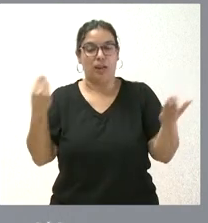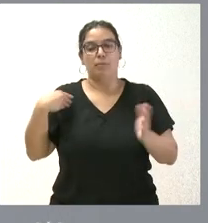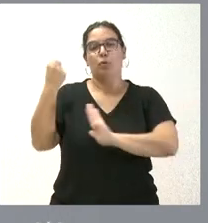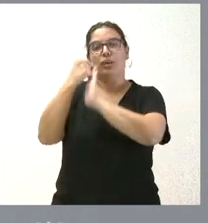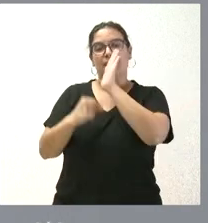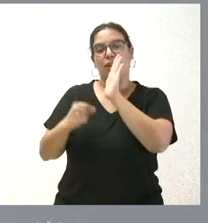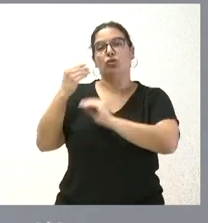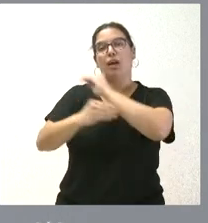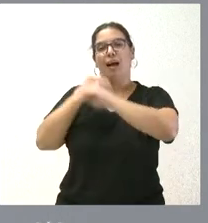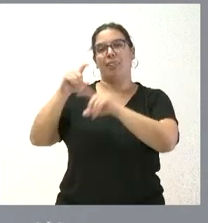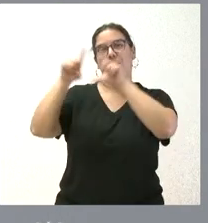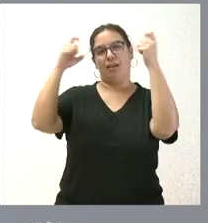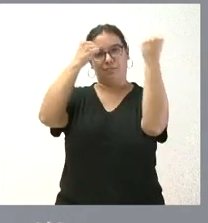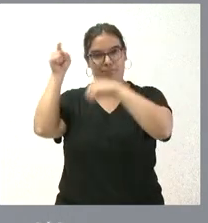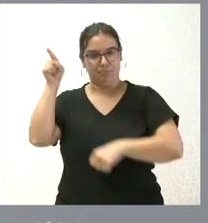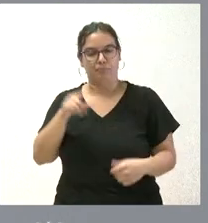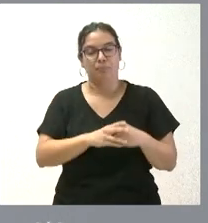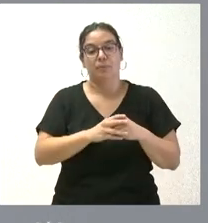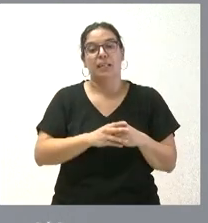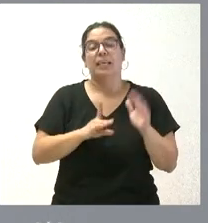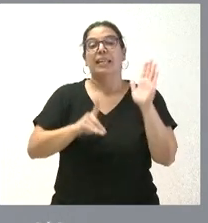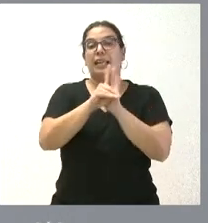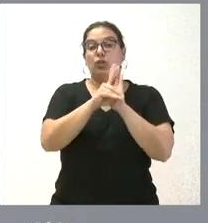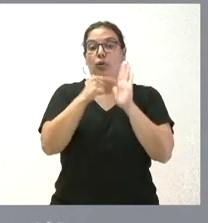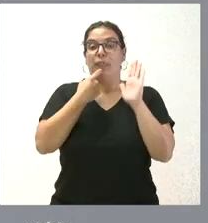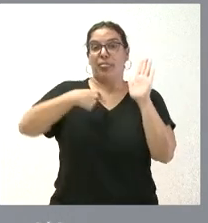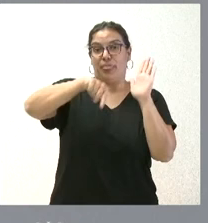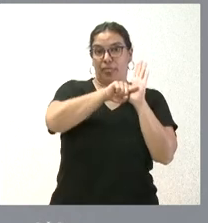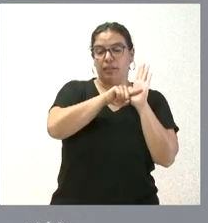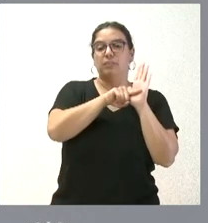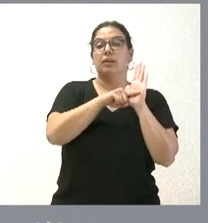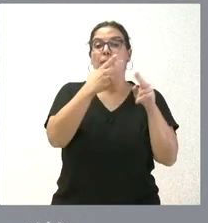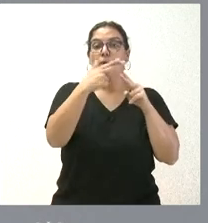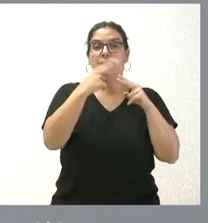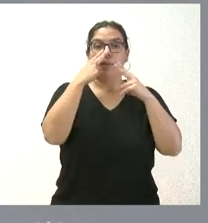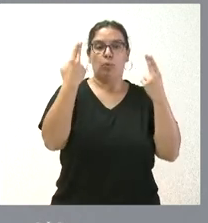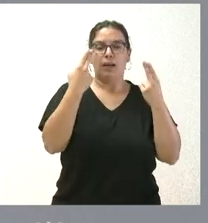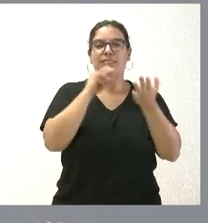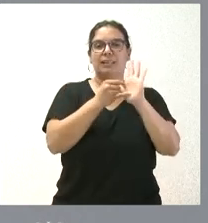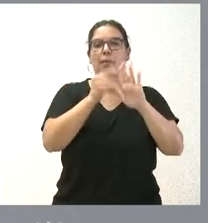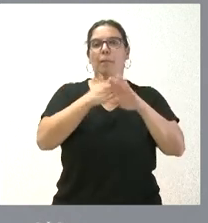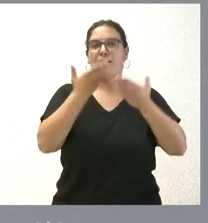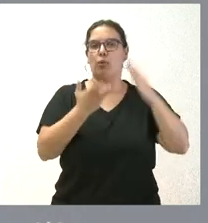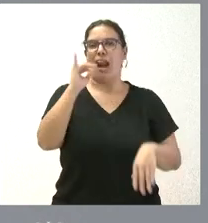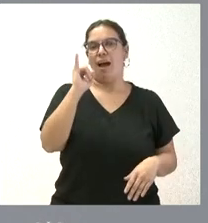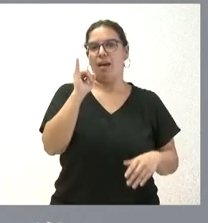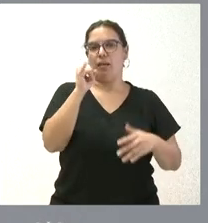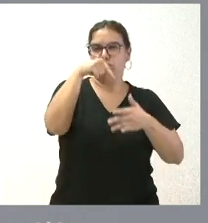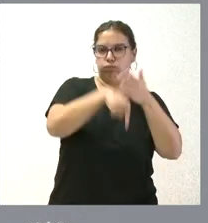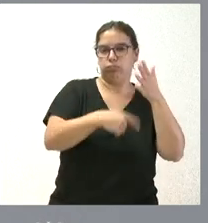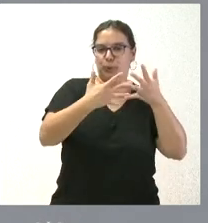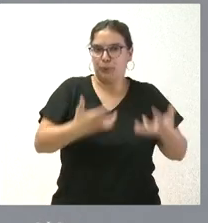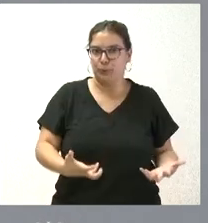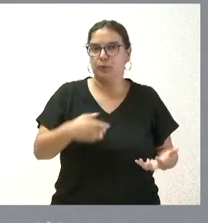El decreto dota a la Administración Pública Autonómica de un mecanismo de evaluación de estas políticas públicas como un instrumento innovador para